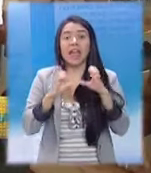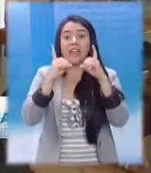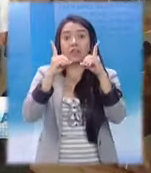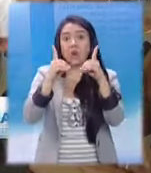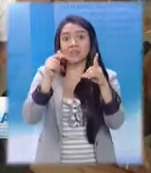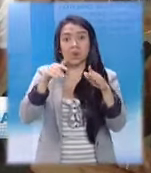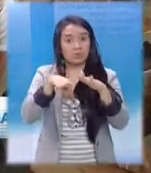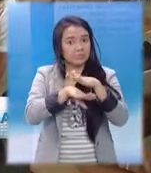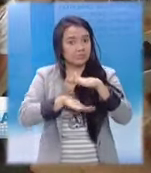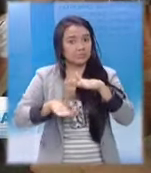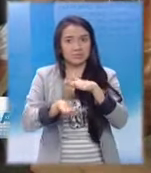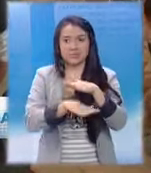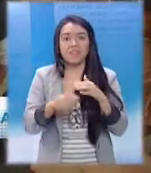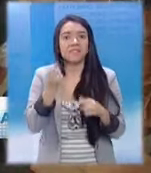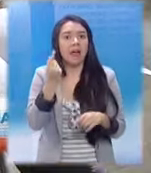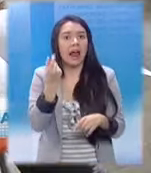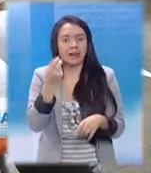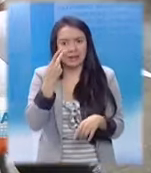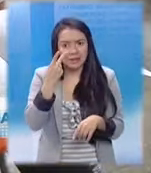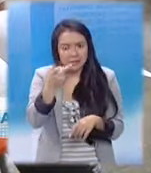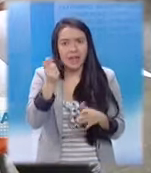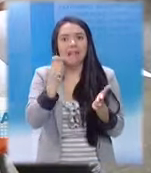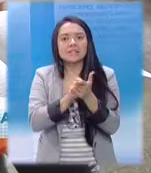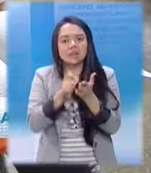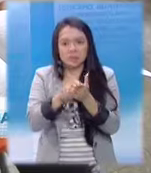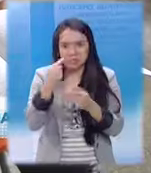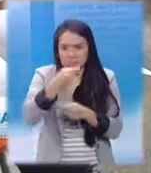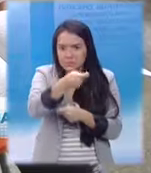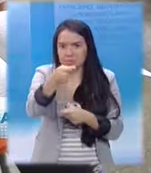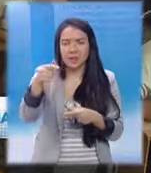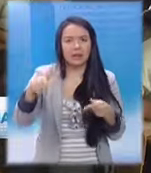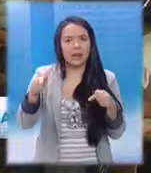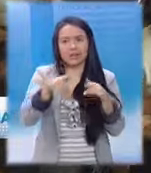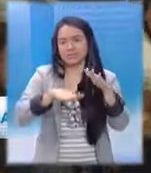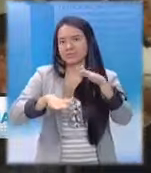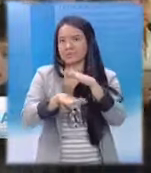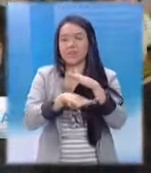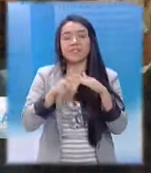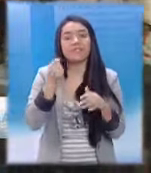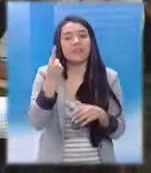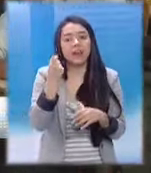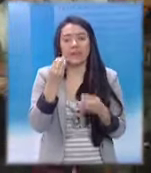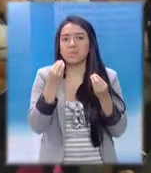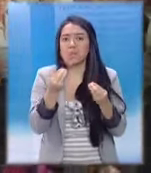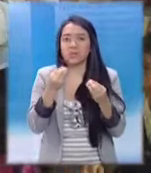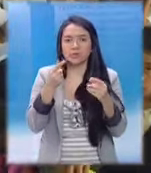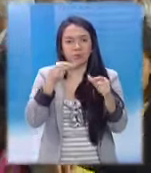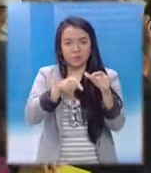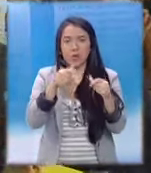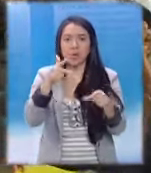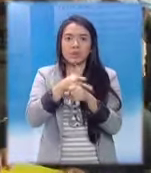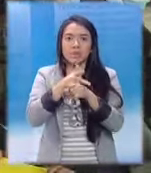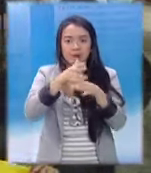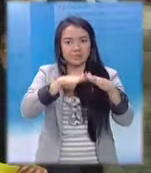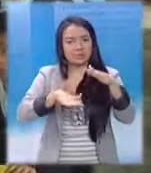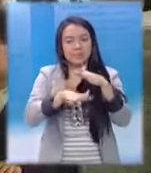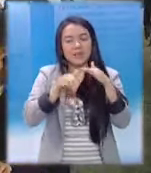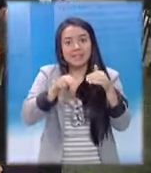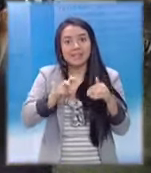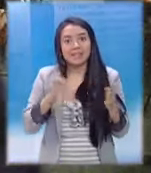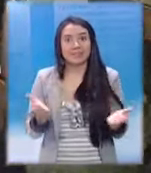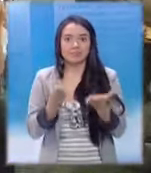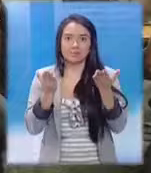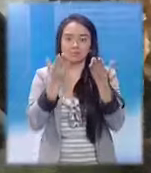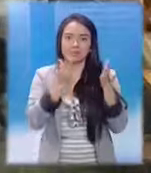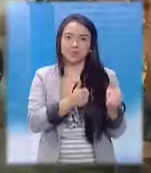existir una mezcla de iniciativas con diferentes instituciones. Por una Guatemala en Paz, Ana Lucía Morales y María José Sánchez.